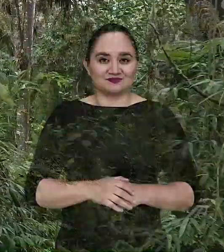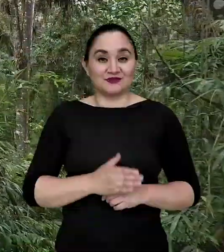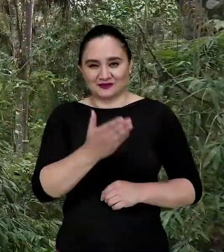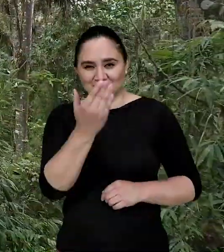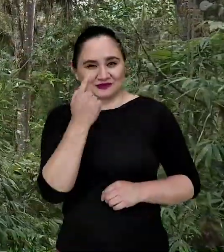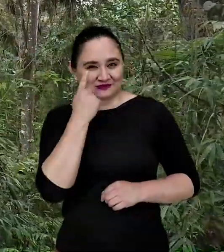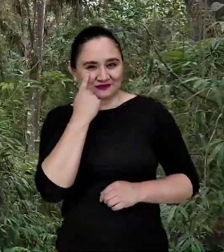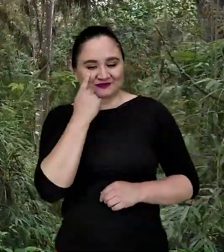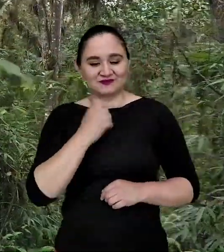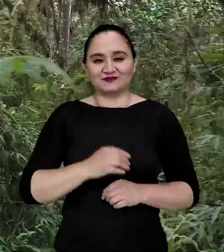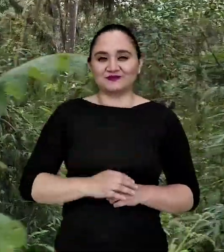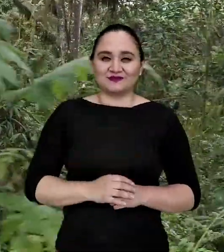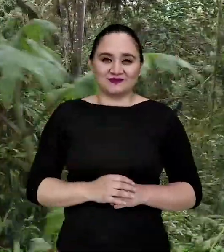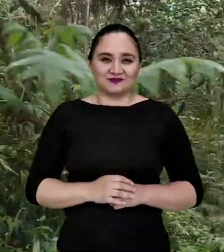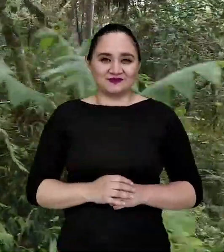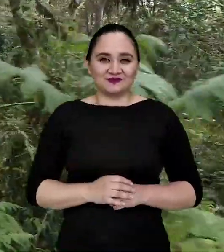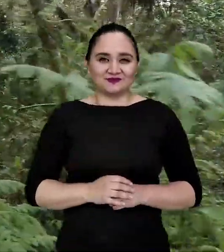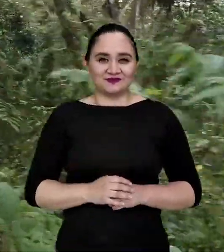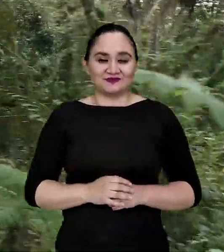Y ahora vengan acá.